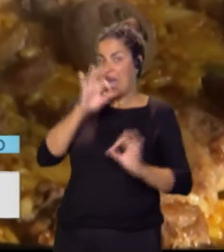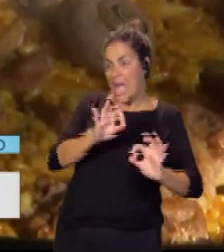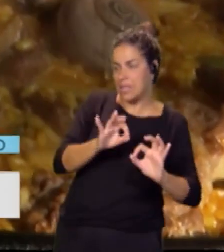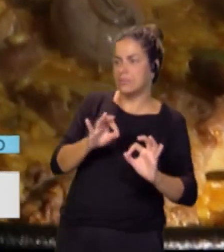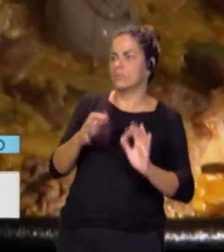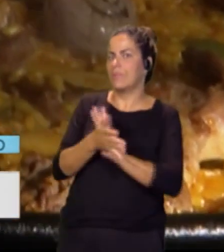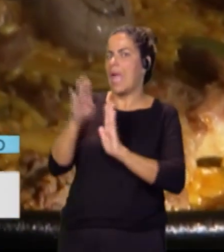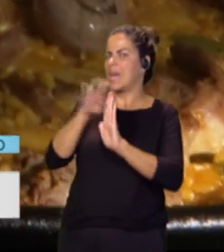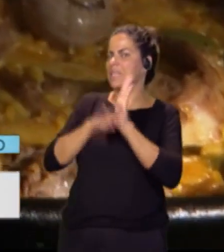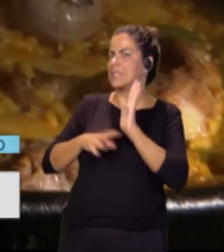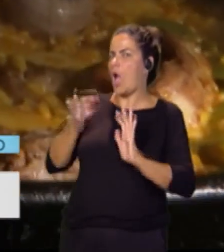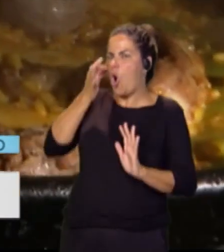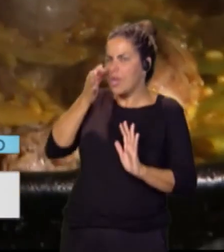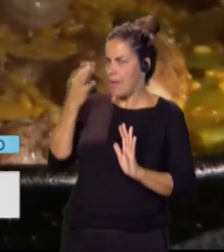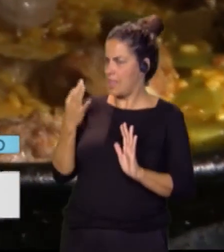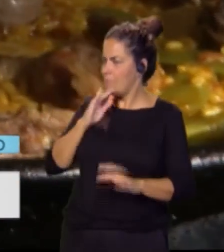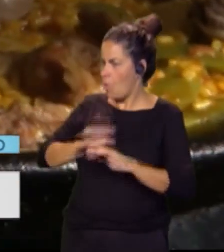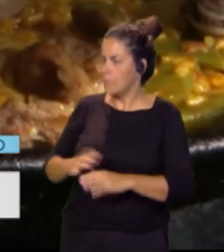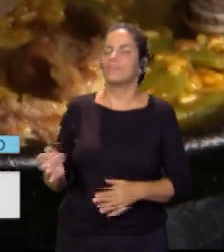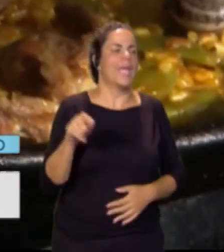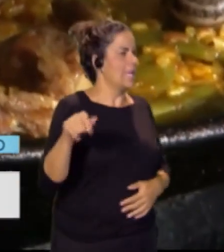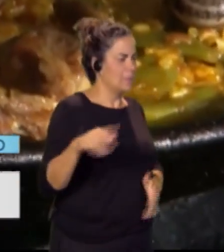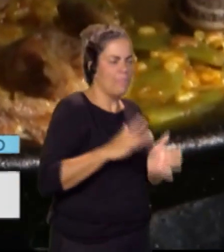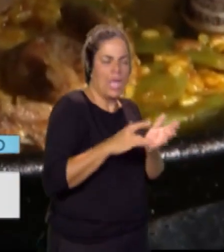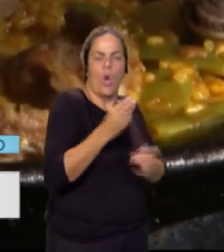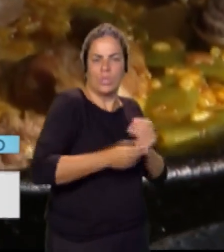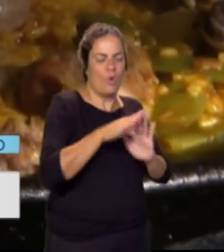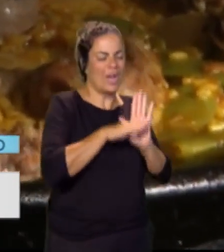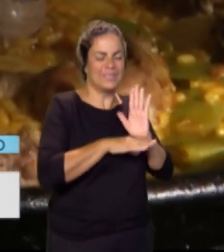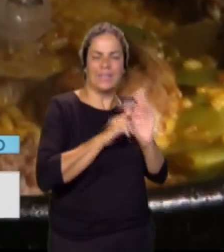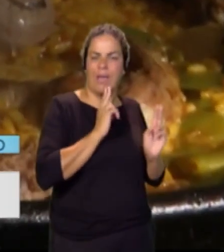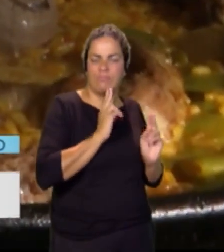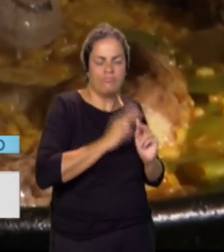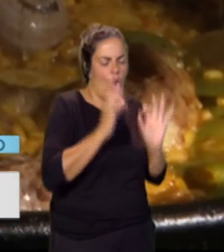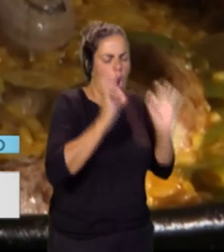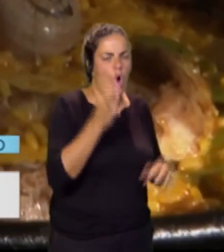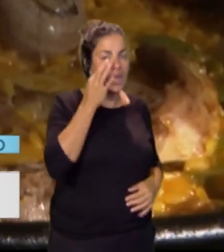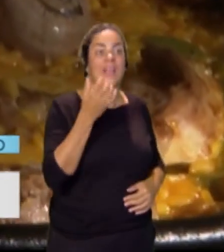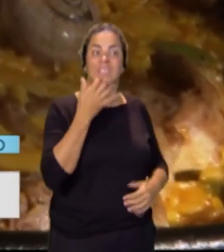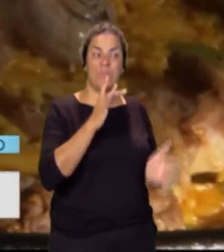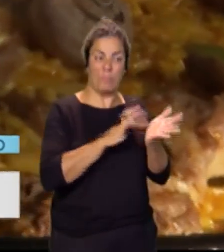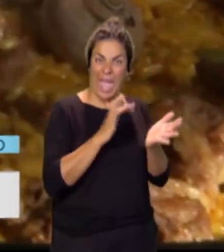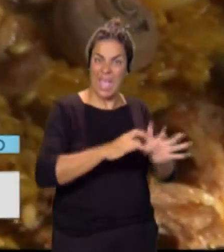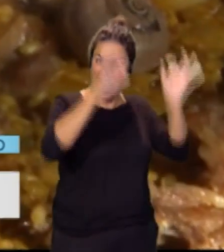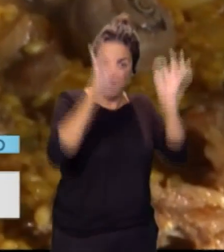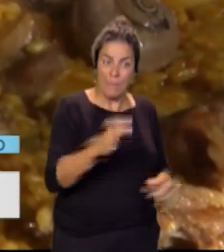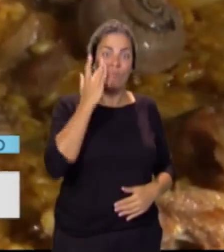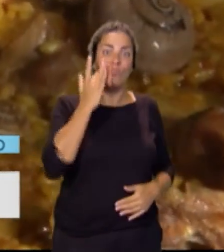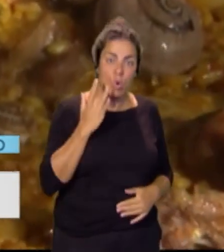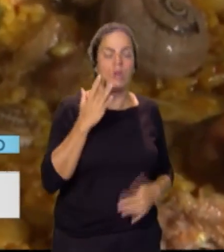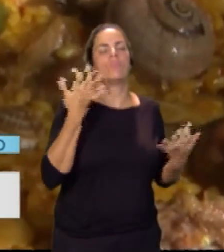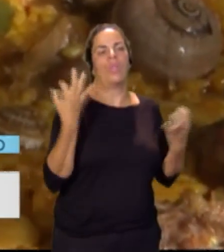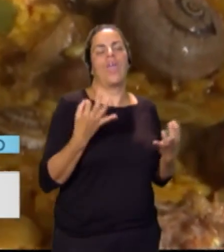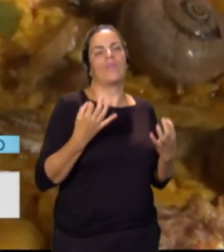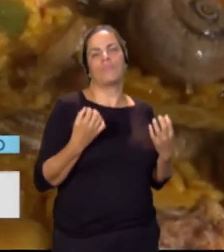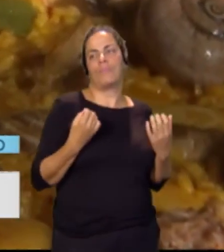seguir la receta original. Esta paella, sí, la receta original, para llamar paella a una paella, pues tiene que llevar como